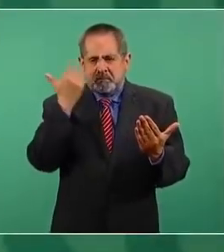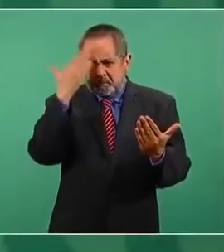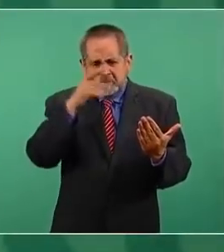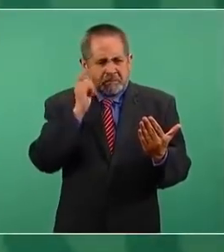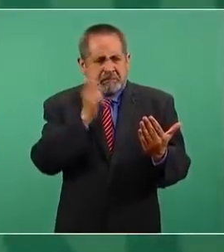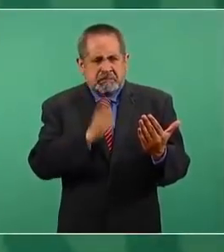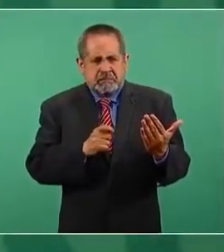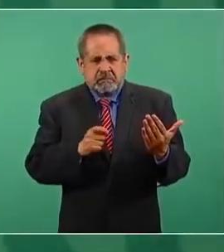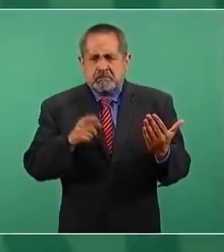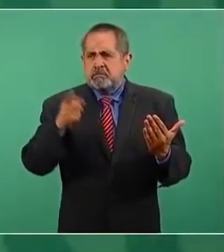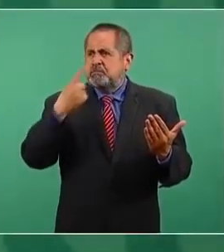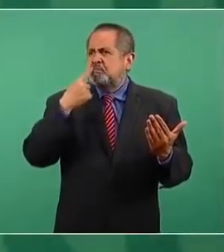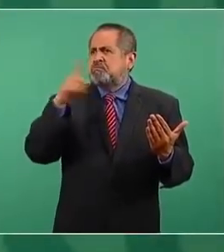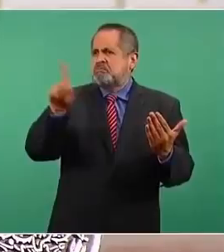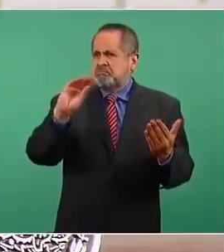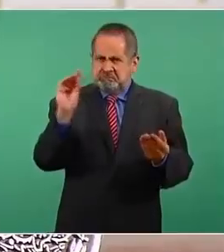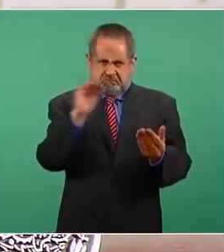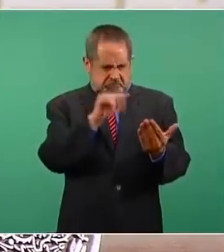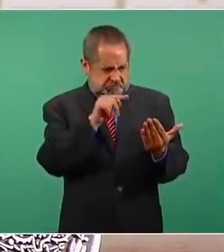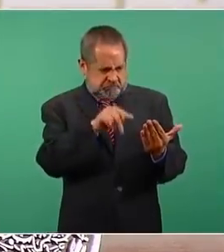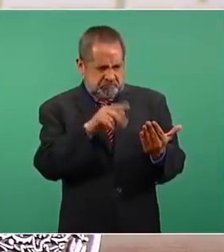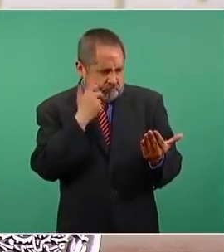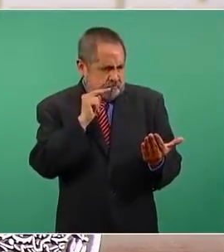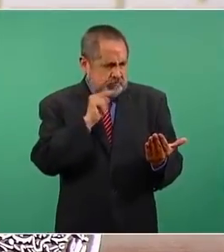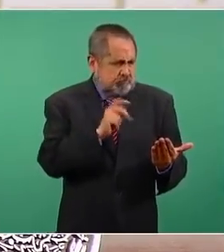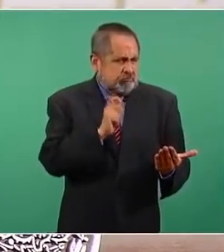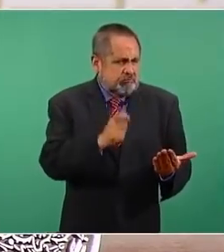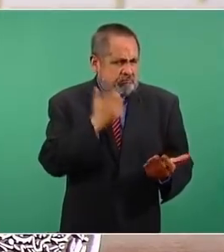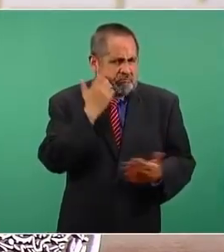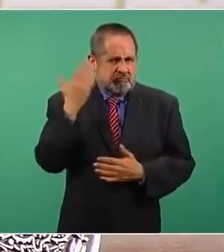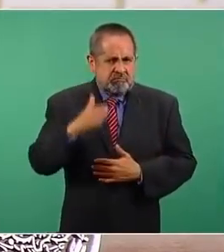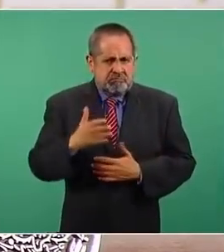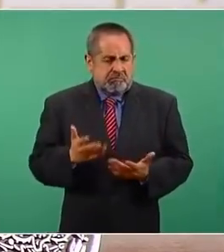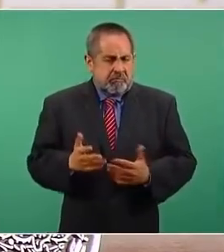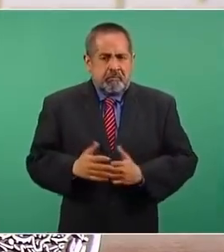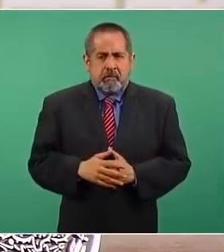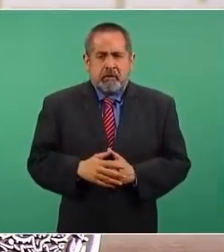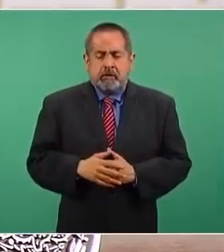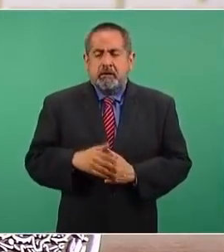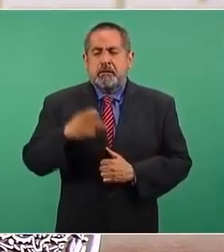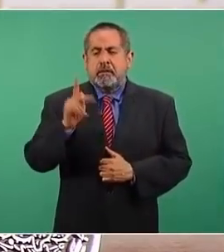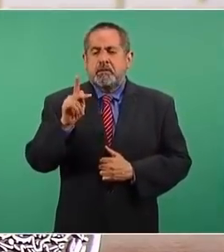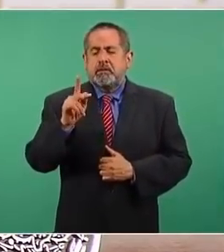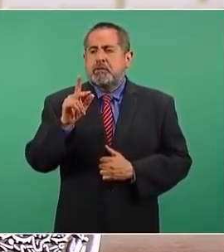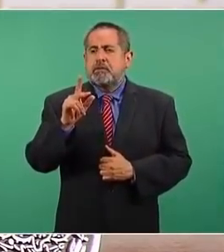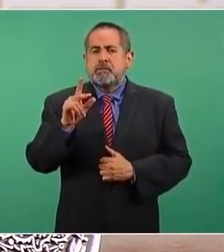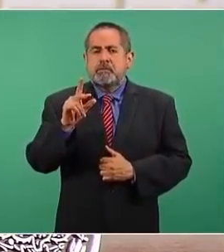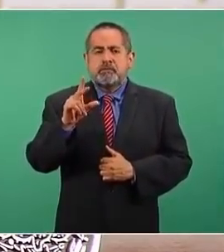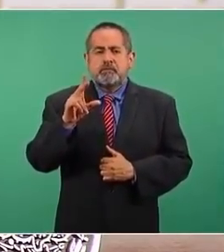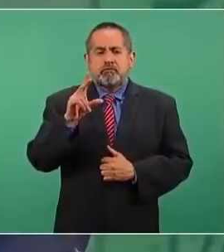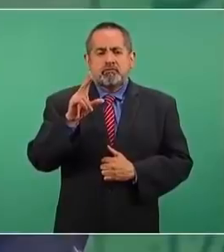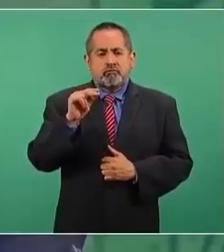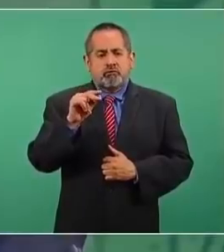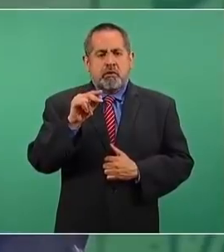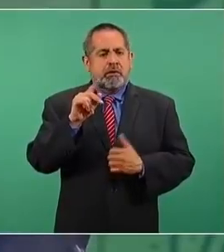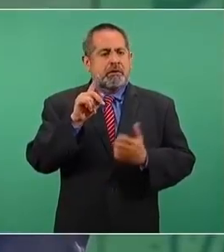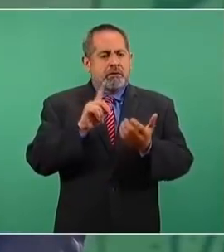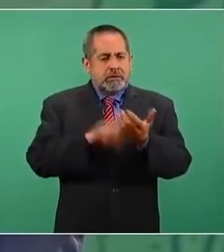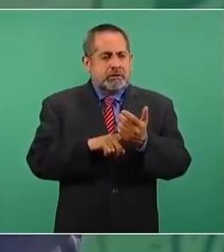pero no la línea gruesa.